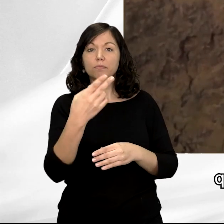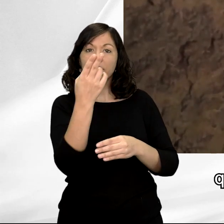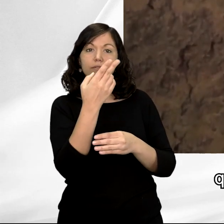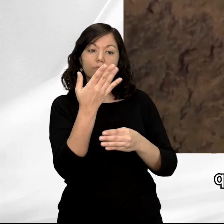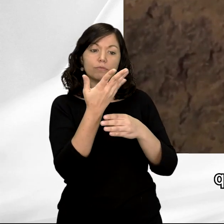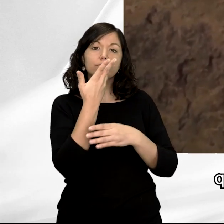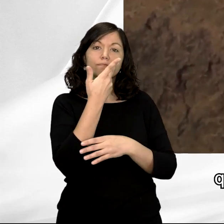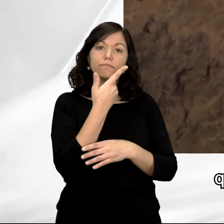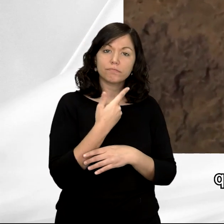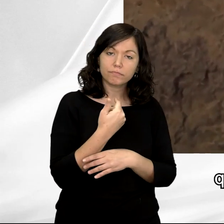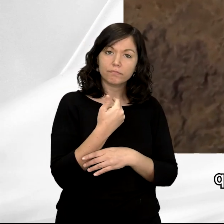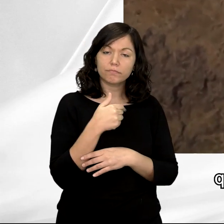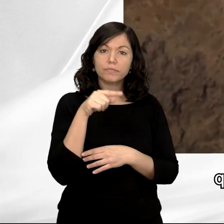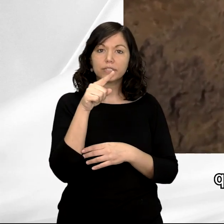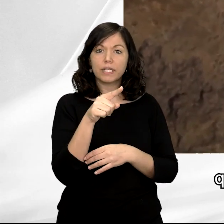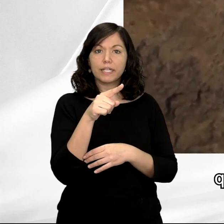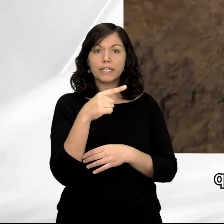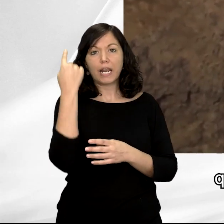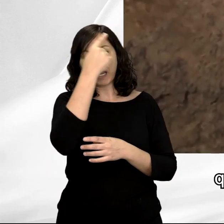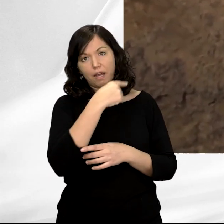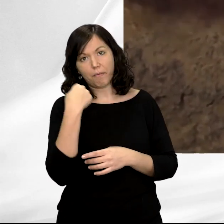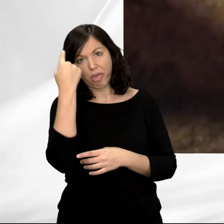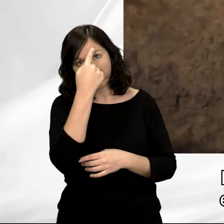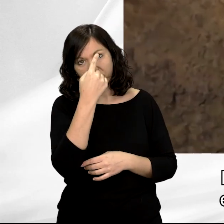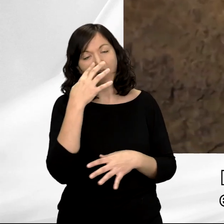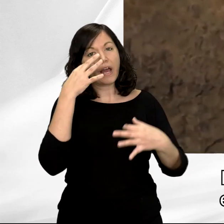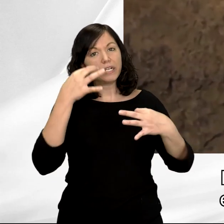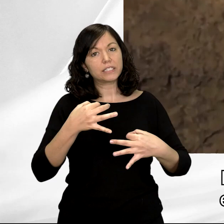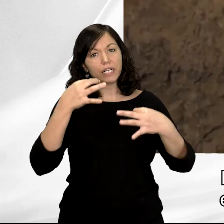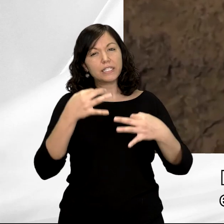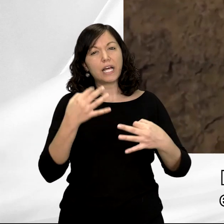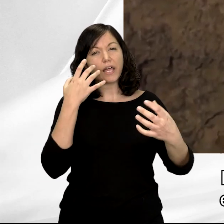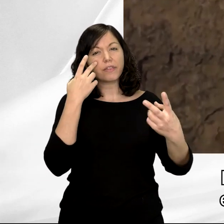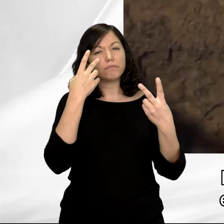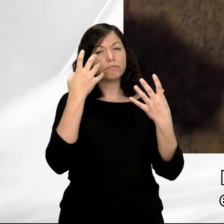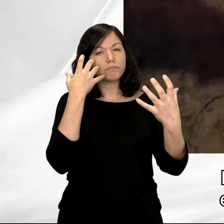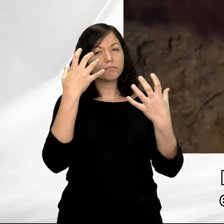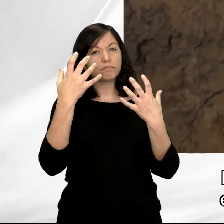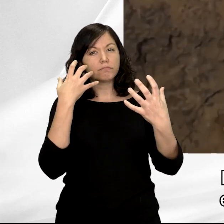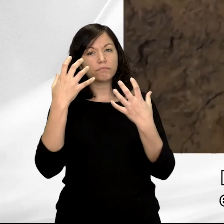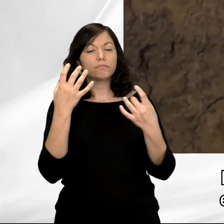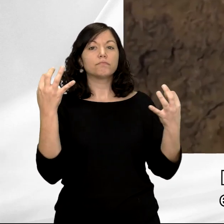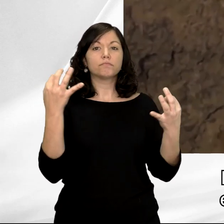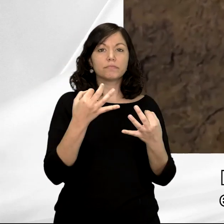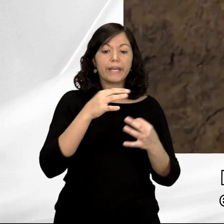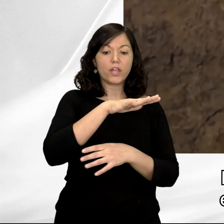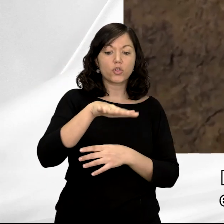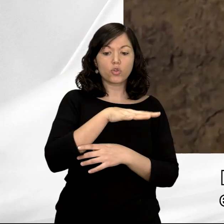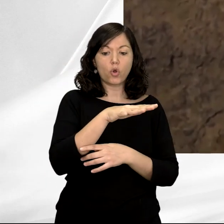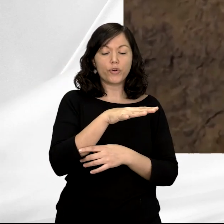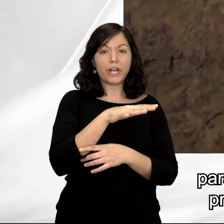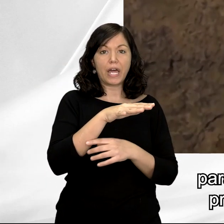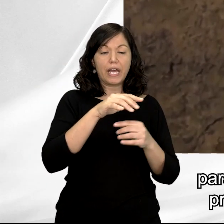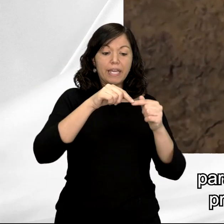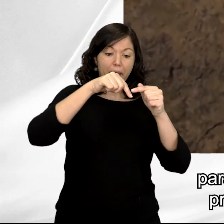línea cérvico-dorsal que llegaría aquí donde situaron la cabeza. En realidad hoy lo que podemos distinguir es un transo violáceo en esta zona que baja